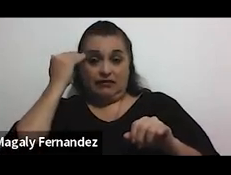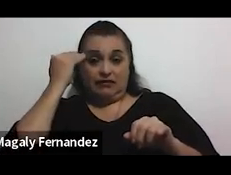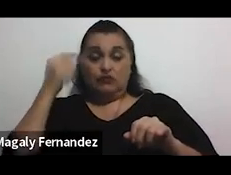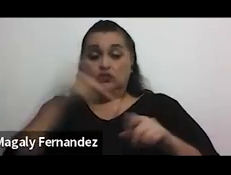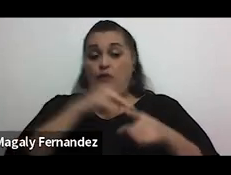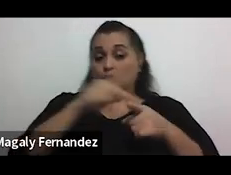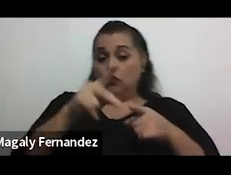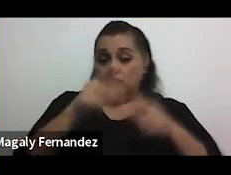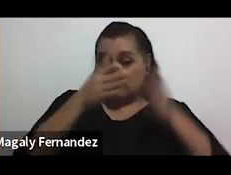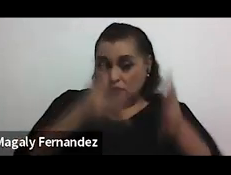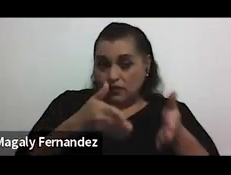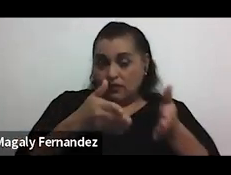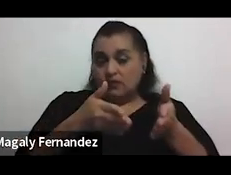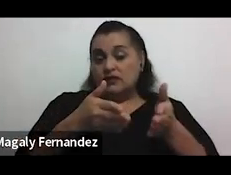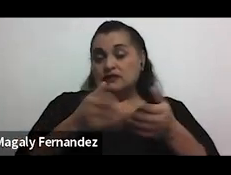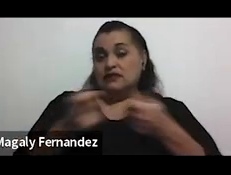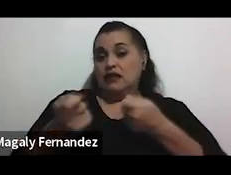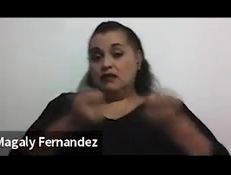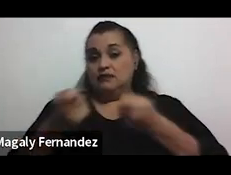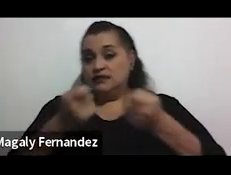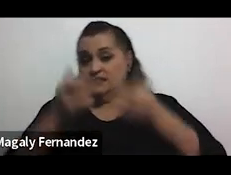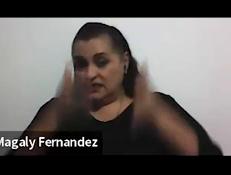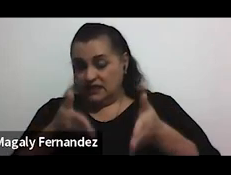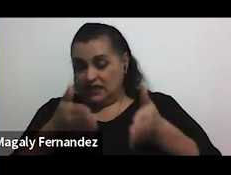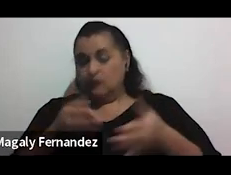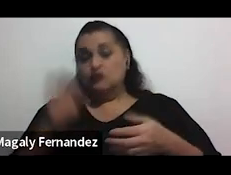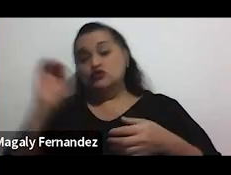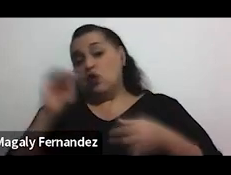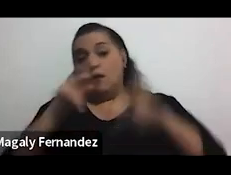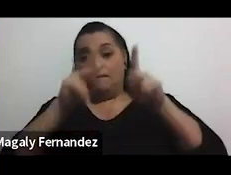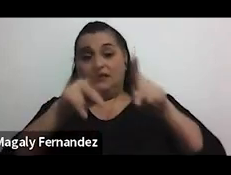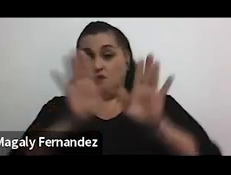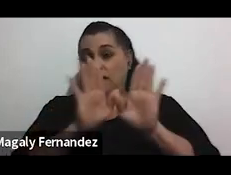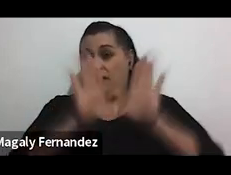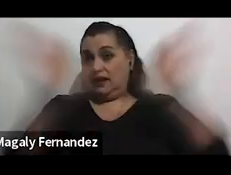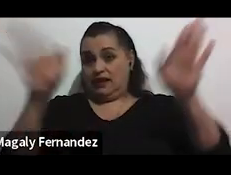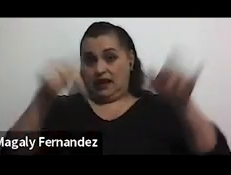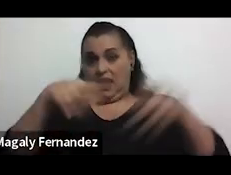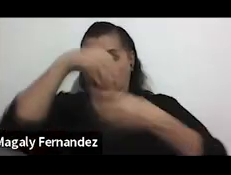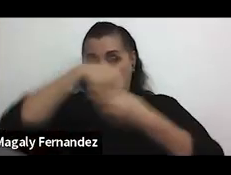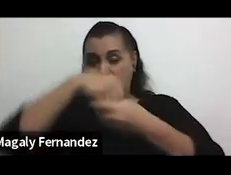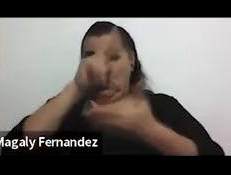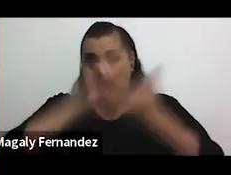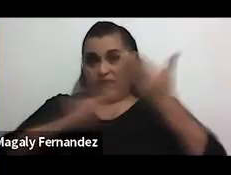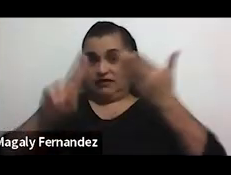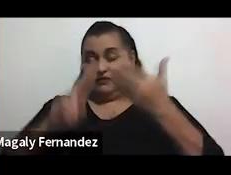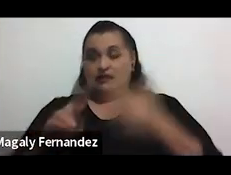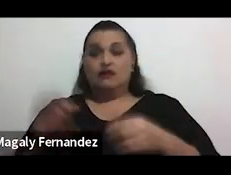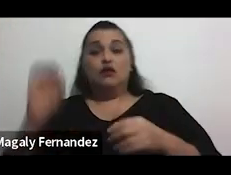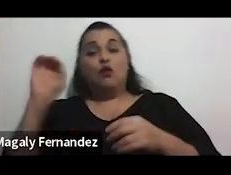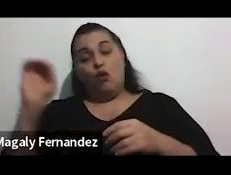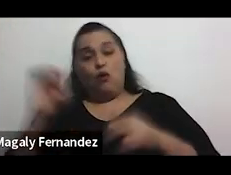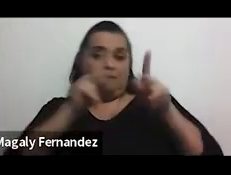profesionales administrativos o el rol que ejerzamos a lo interno de la universidad o como